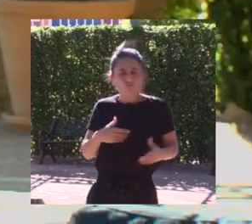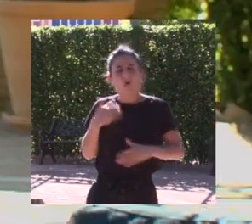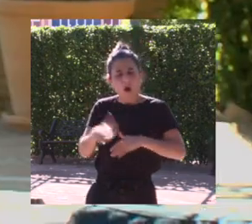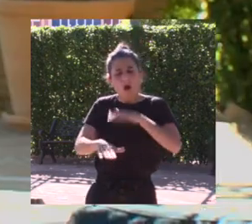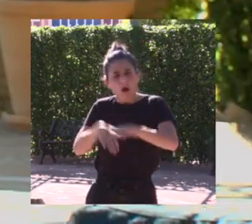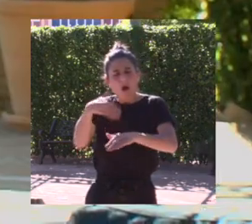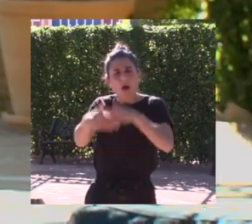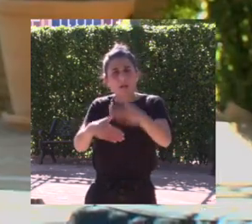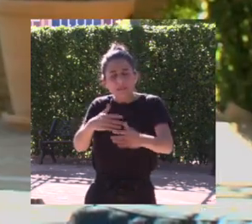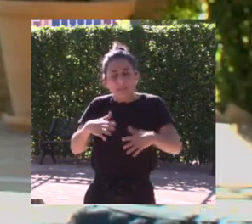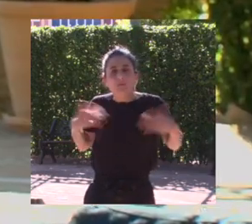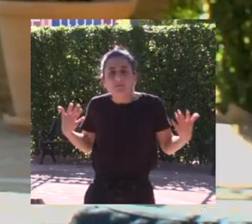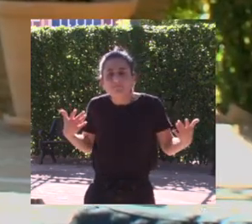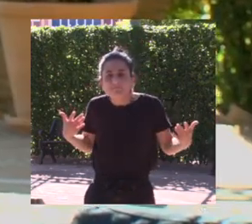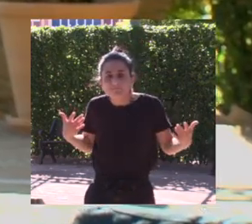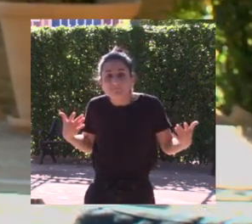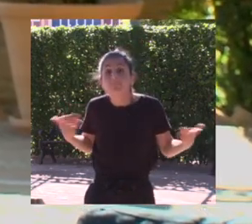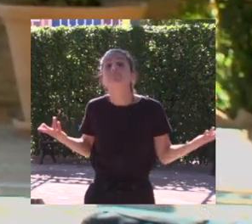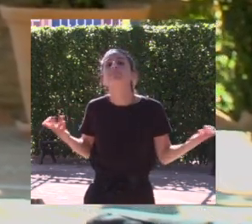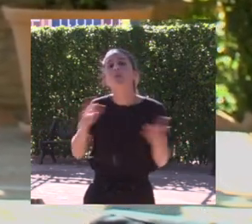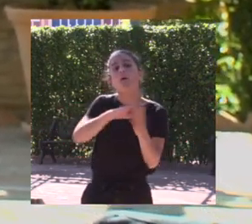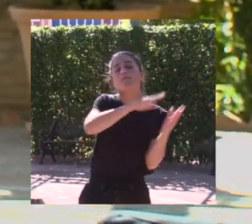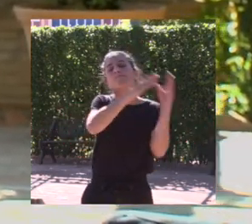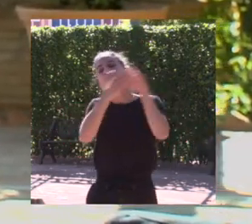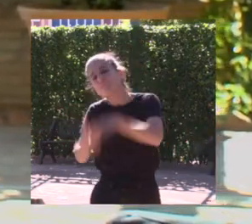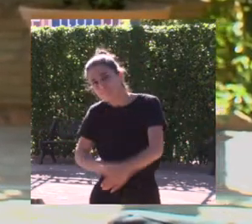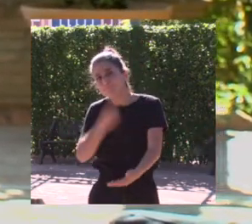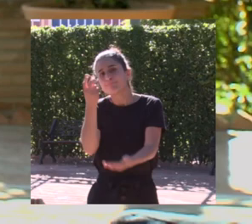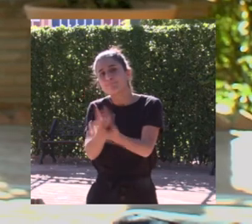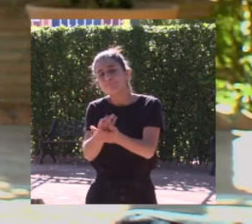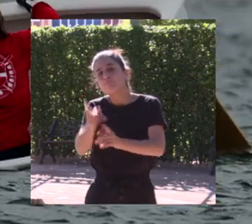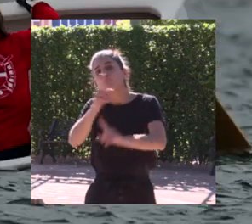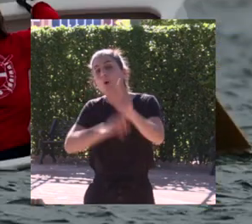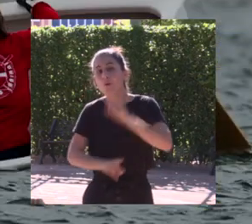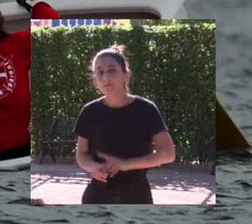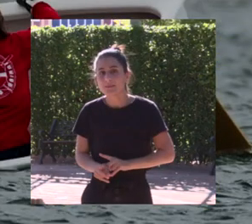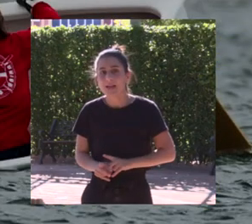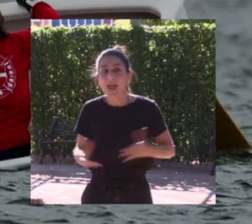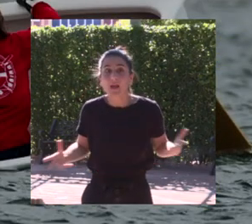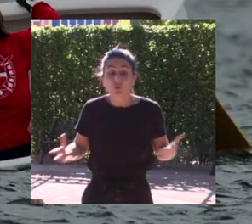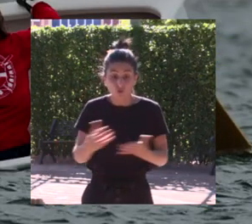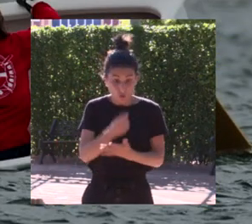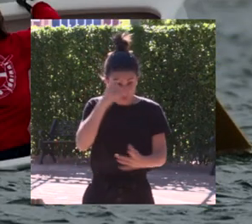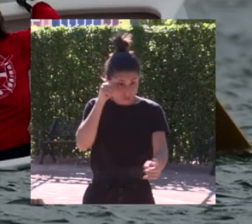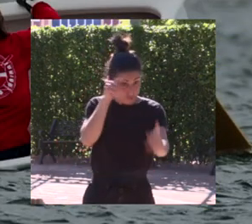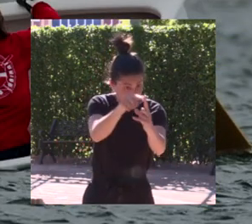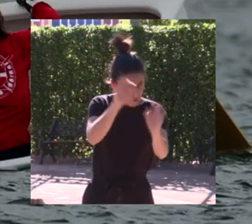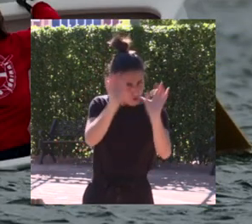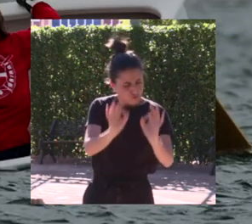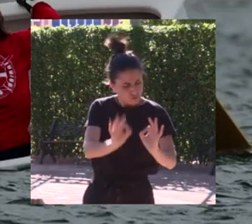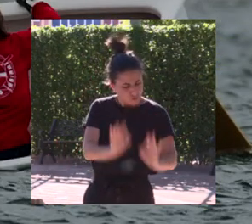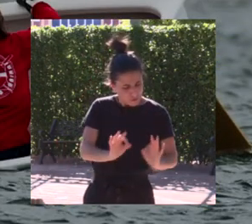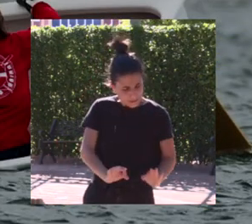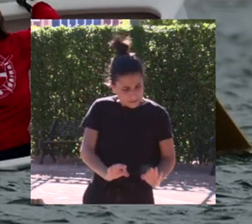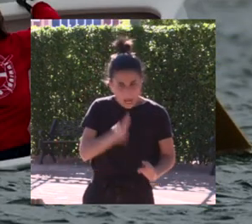que te hayas marcado y de repente pum vuelcas y se te cambiaron todos los